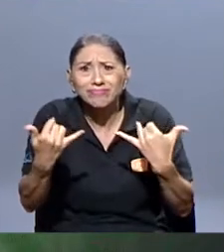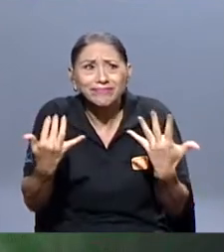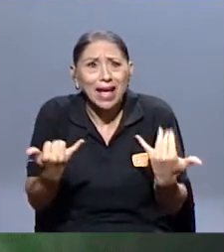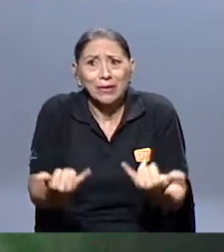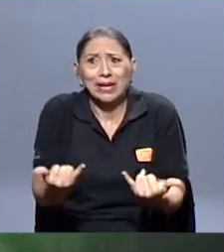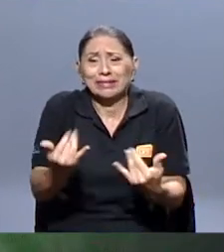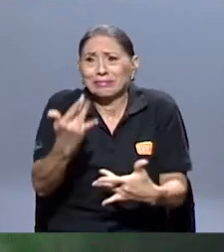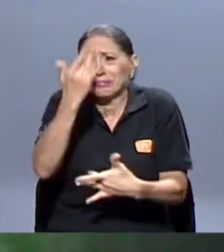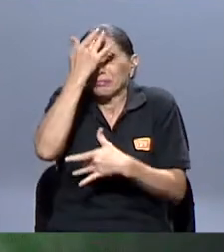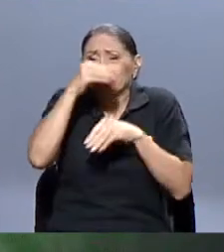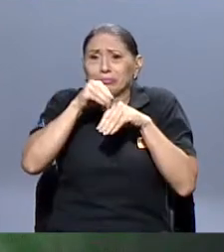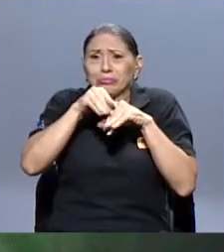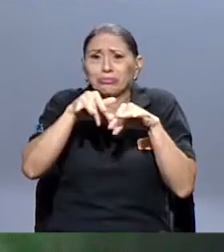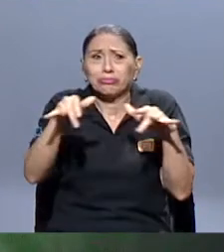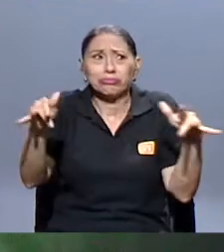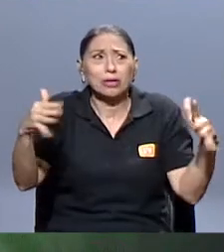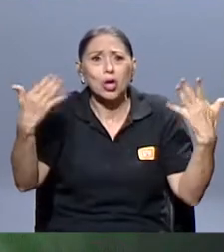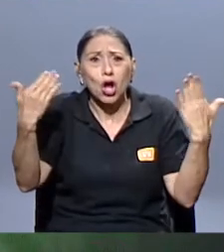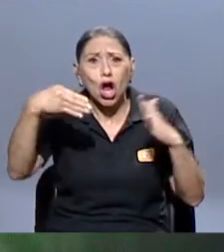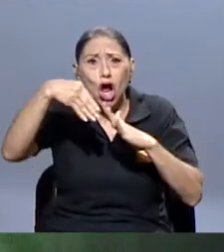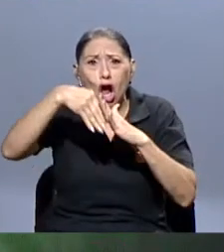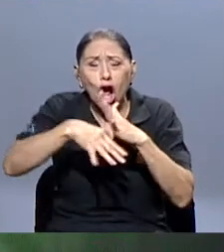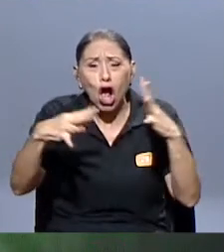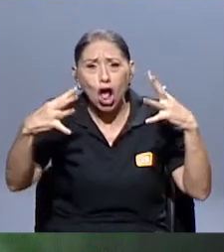y que casi que todo está cerrado también?